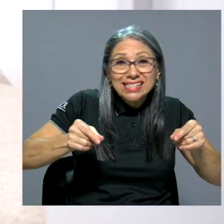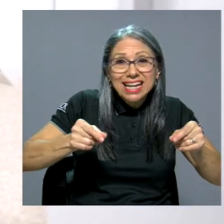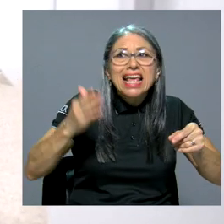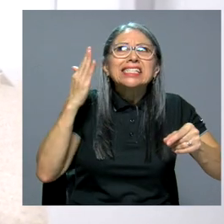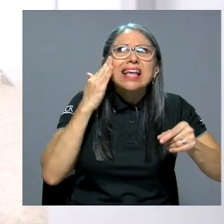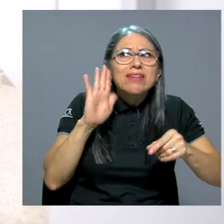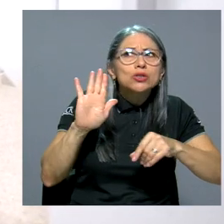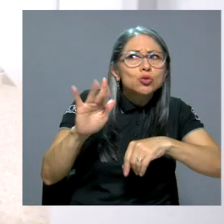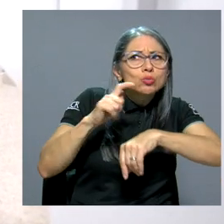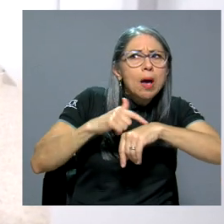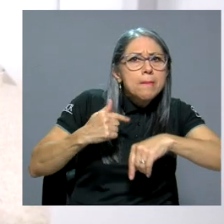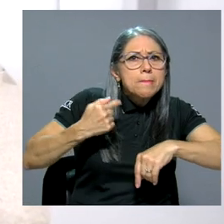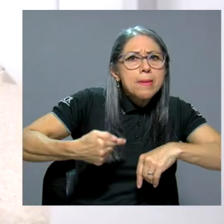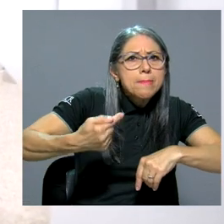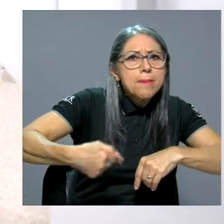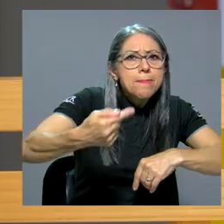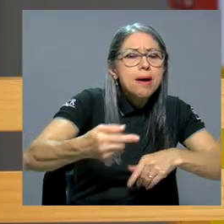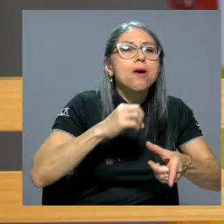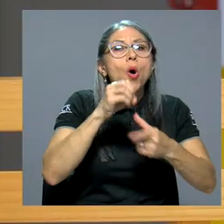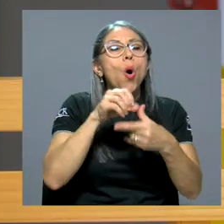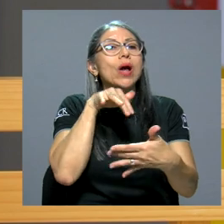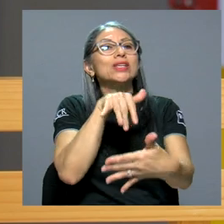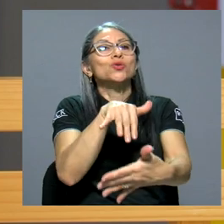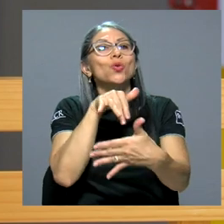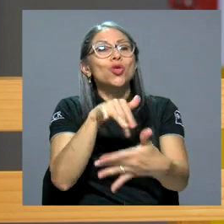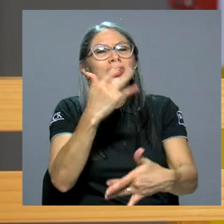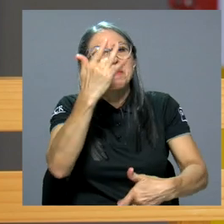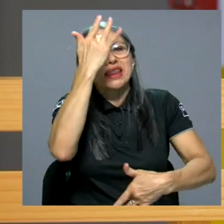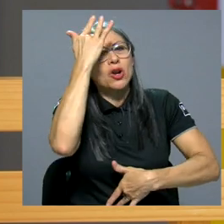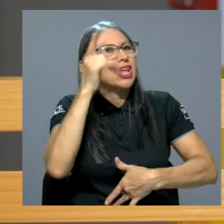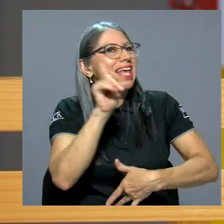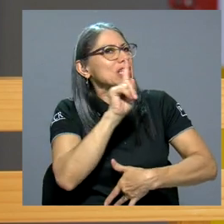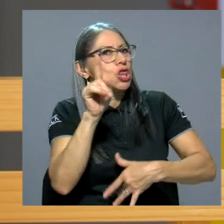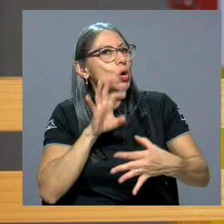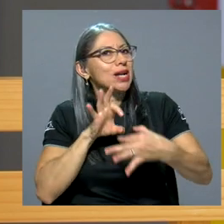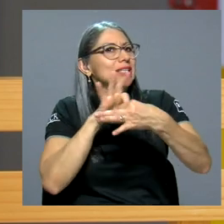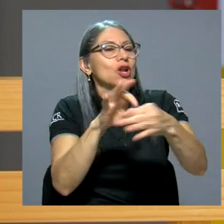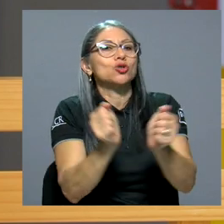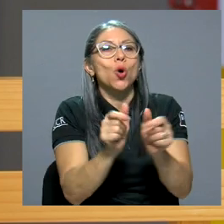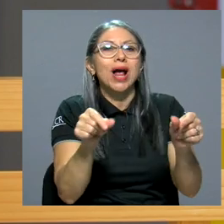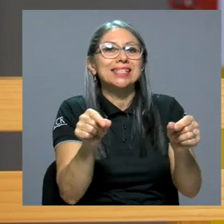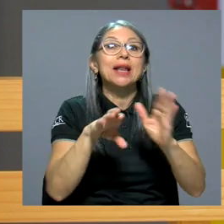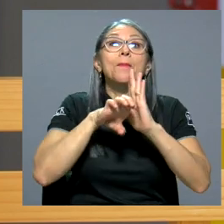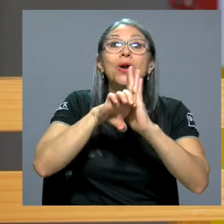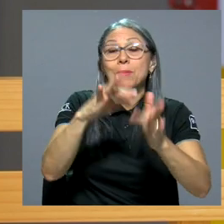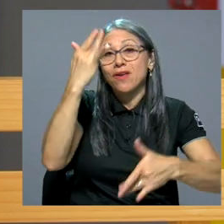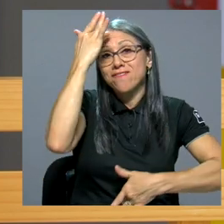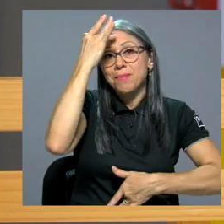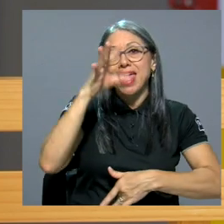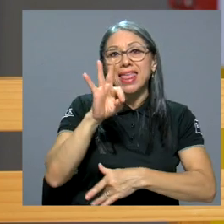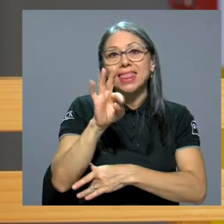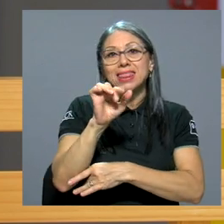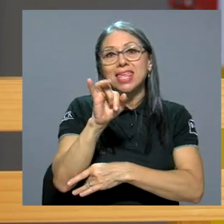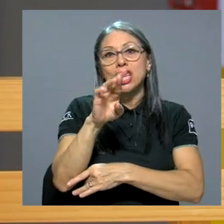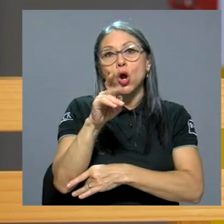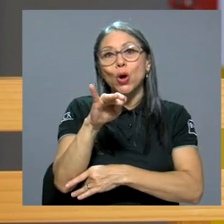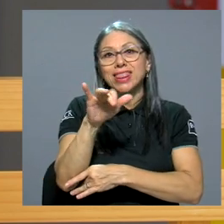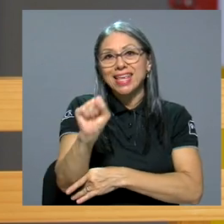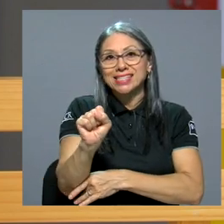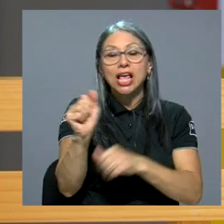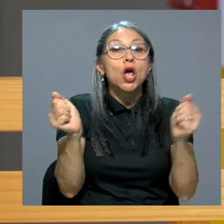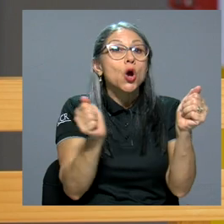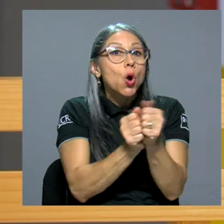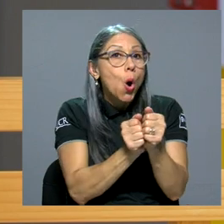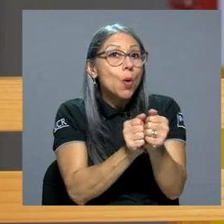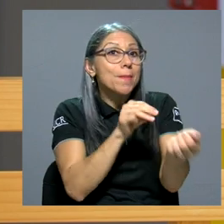que es más preciso, o estudios en patologías no cáncer como podrían ser enfermedades de tiroides. Mediante estudios de medicina nuclear yo